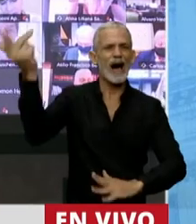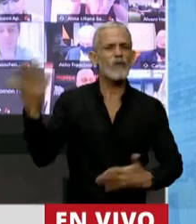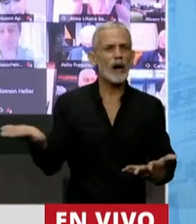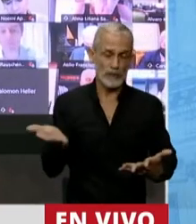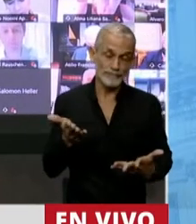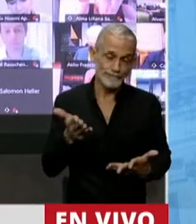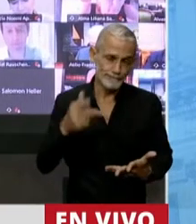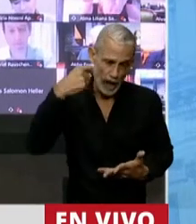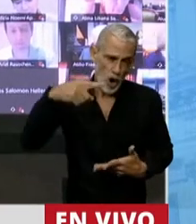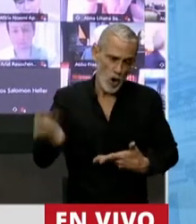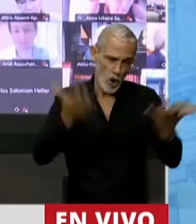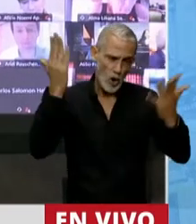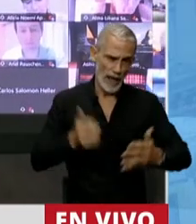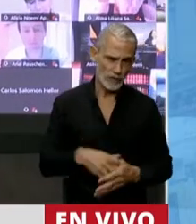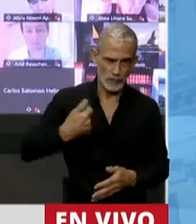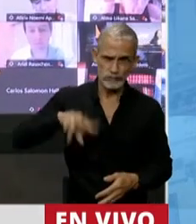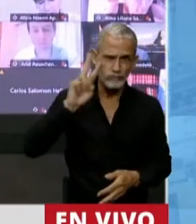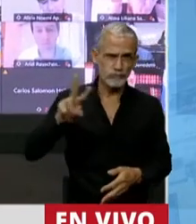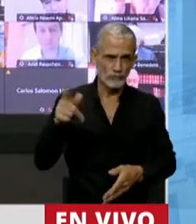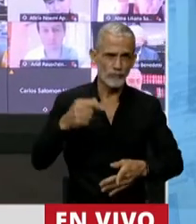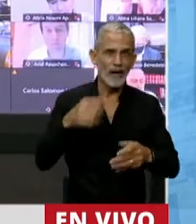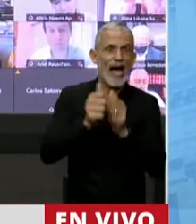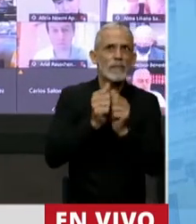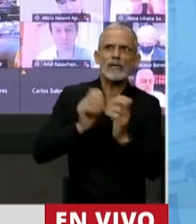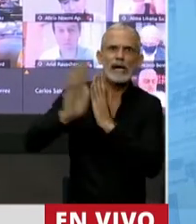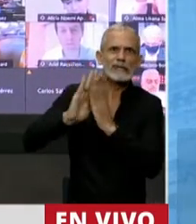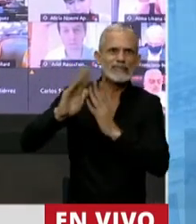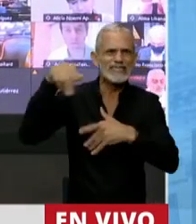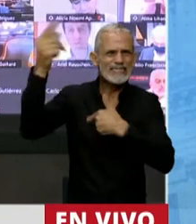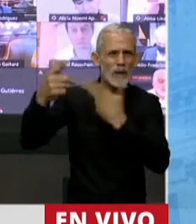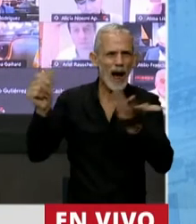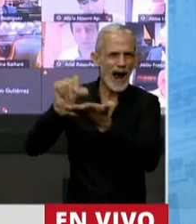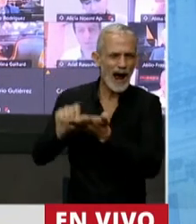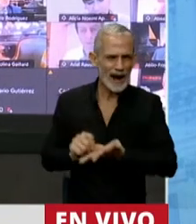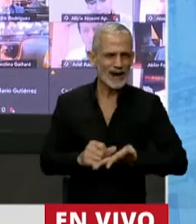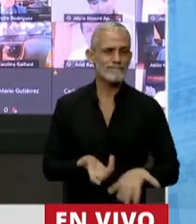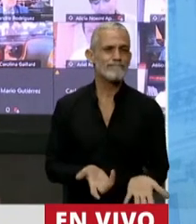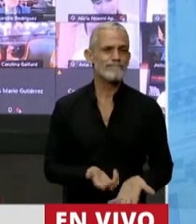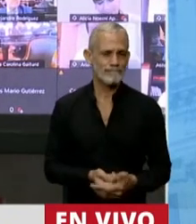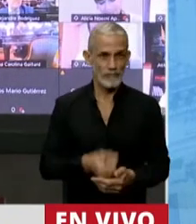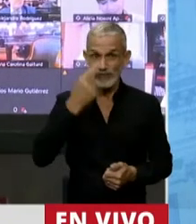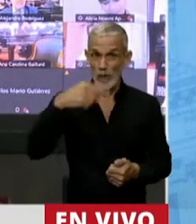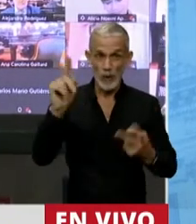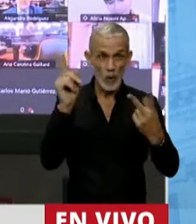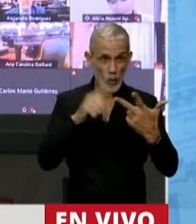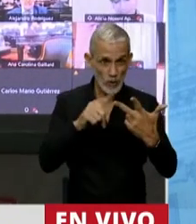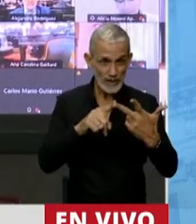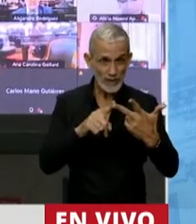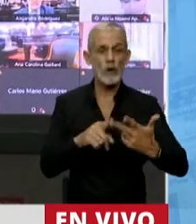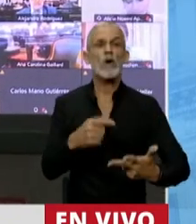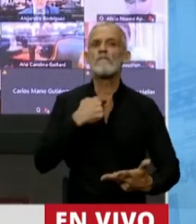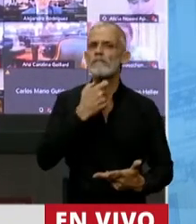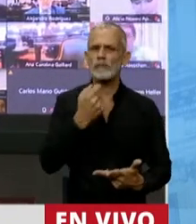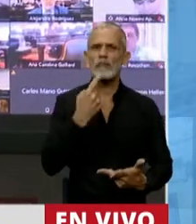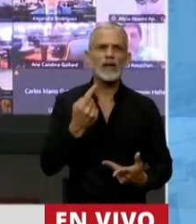lo están logrando. Lo estamos viendo a esto en la Argentina de estos días. Por último, señor Presidente,